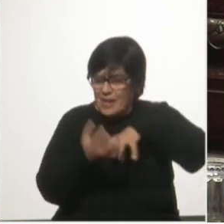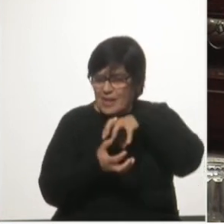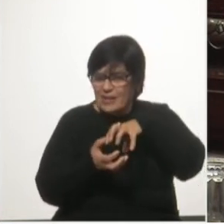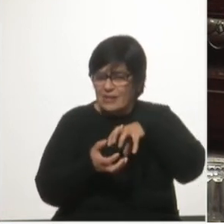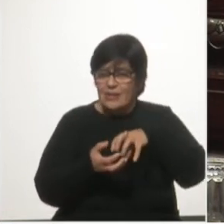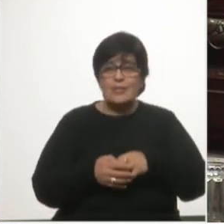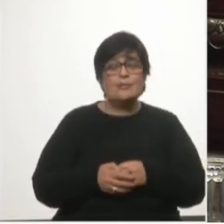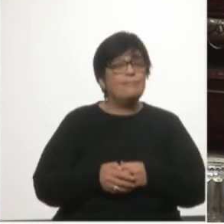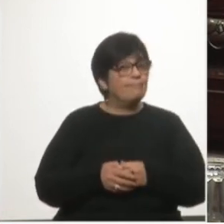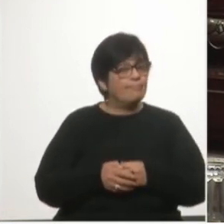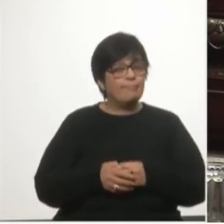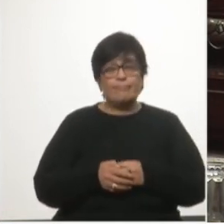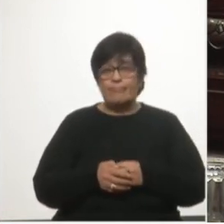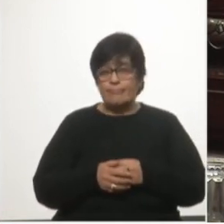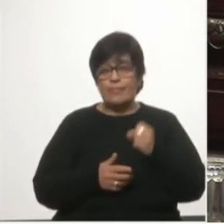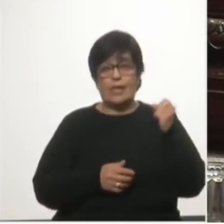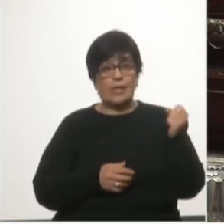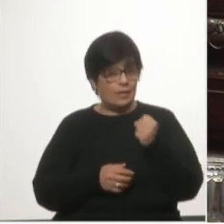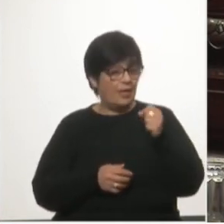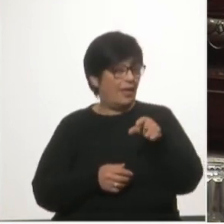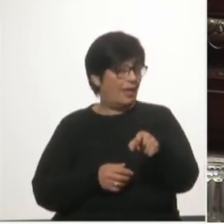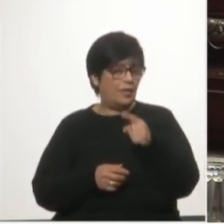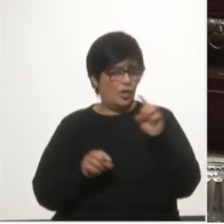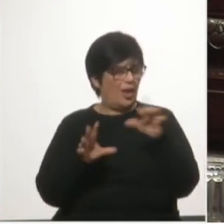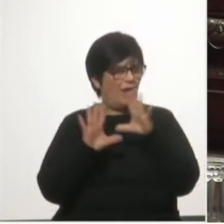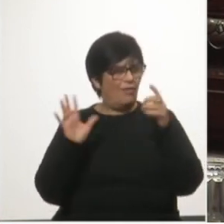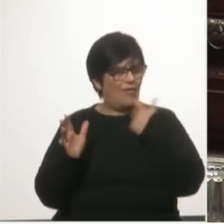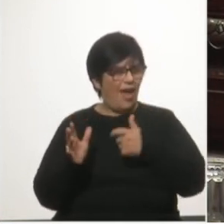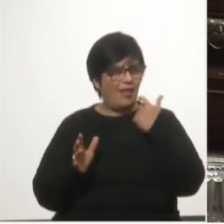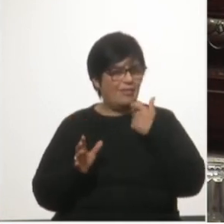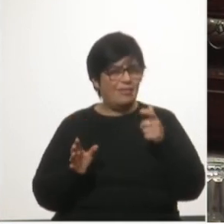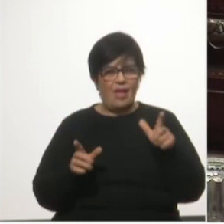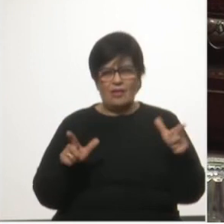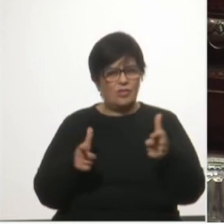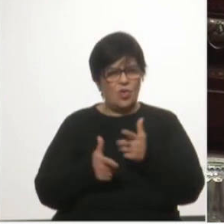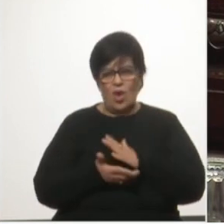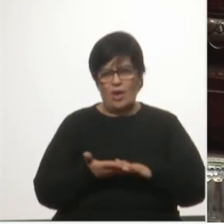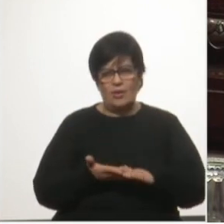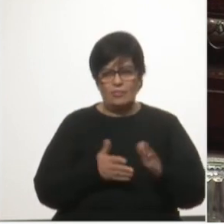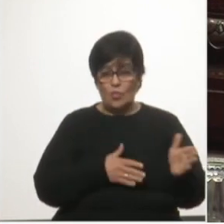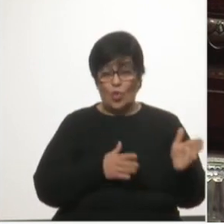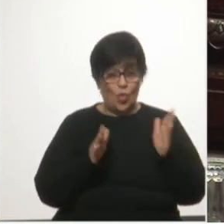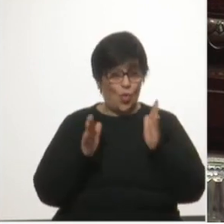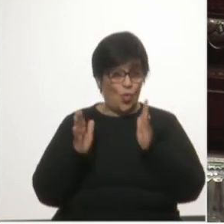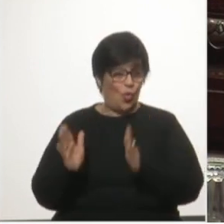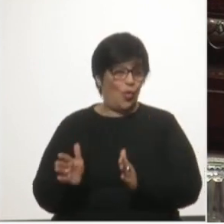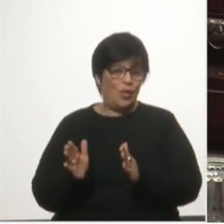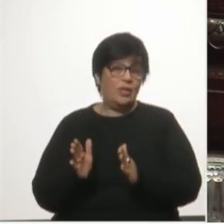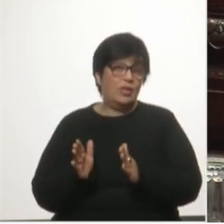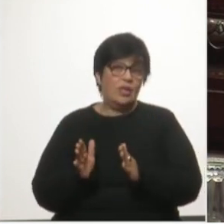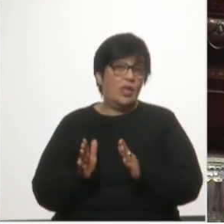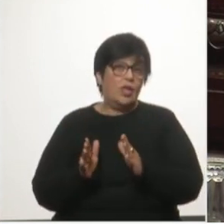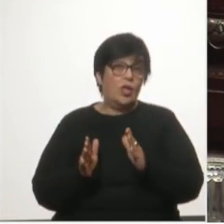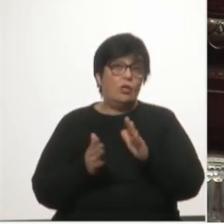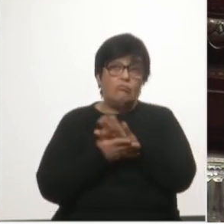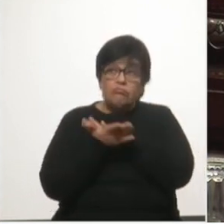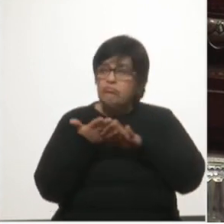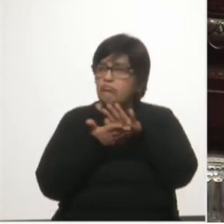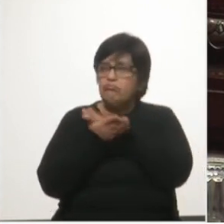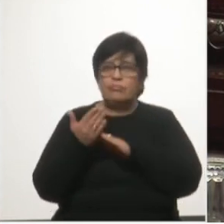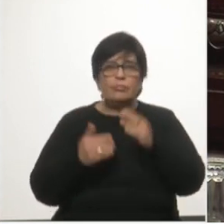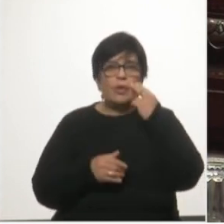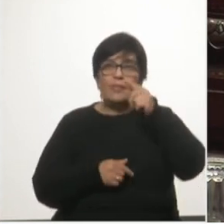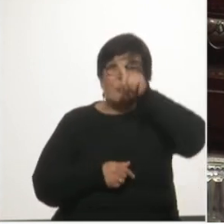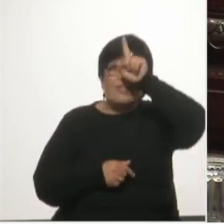Un punto nada menor que no está para nada claro. Por otra parte, no se subsana ninguno de los problemas que